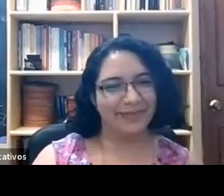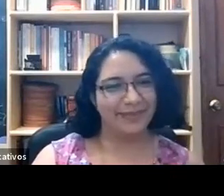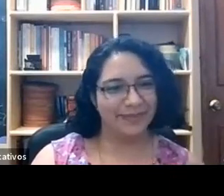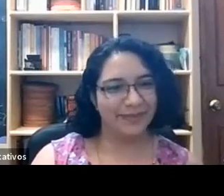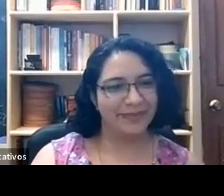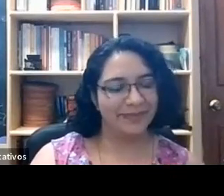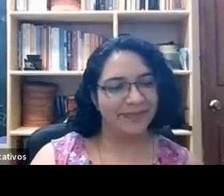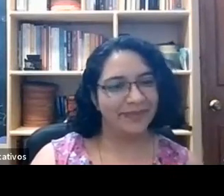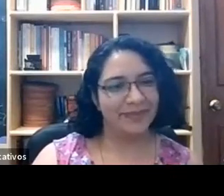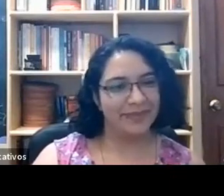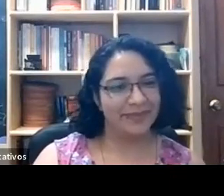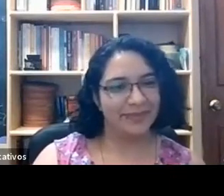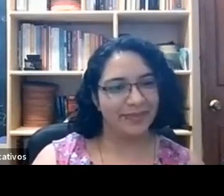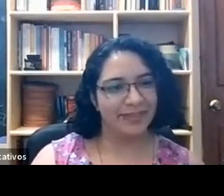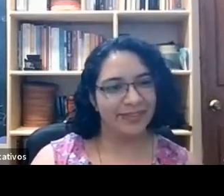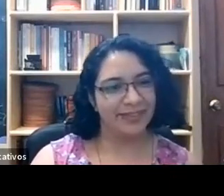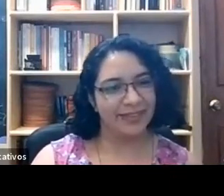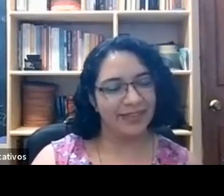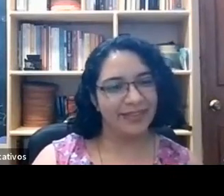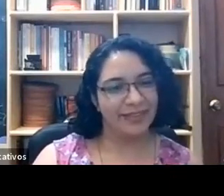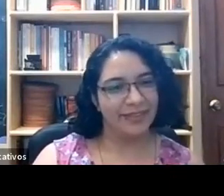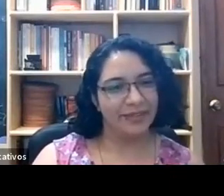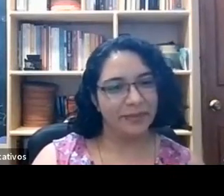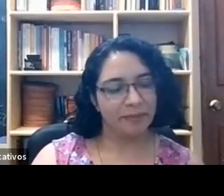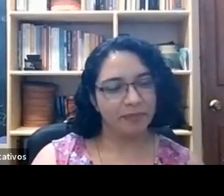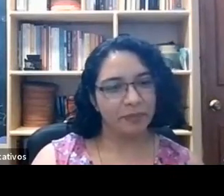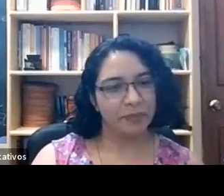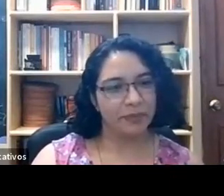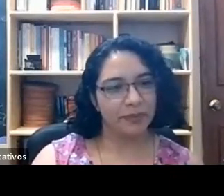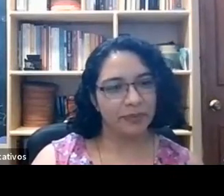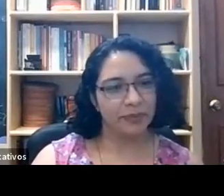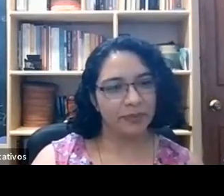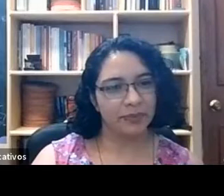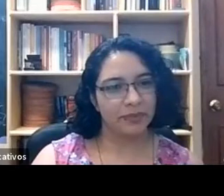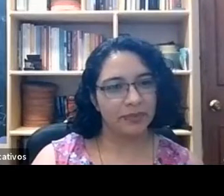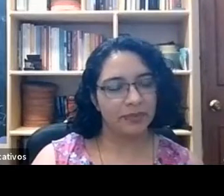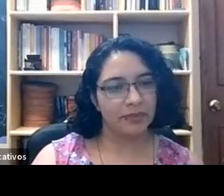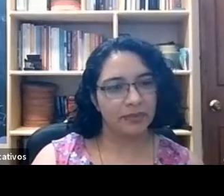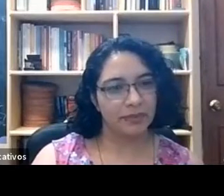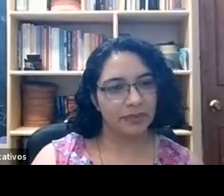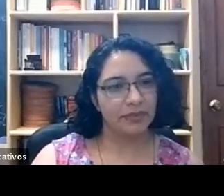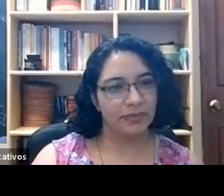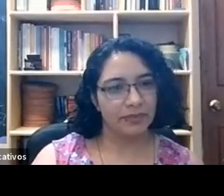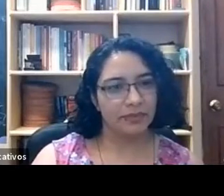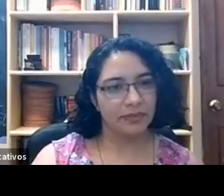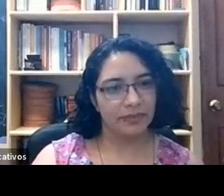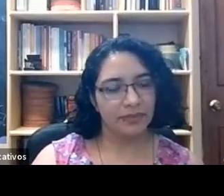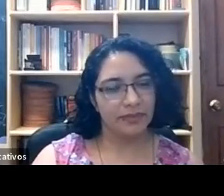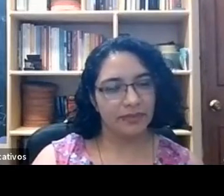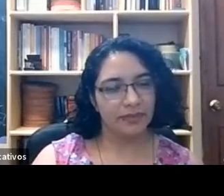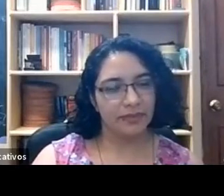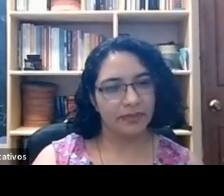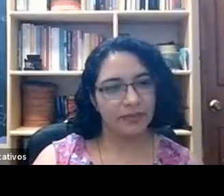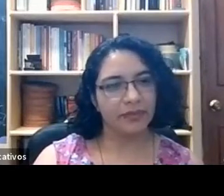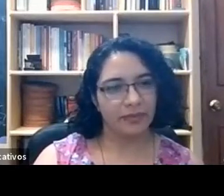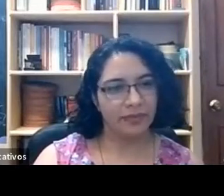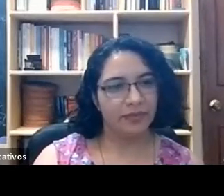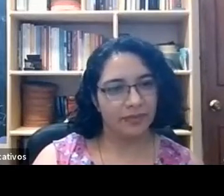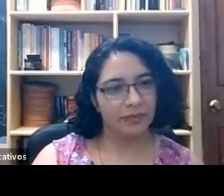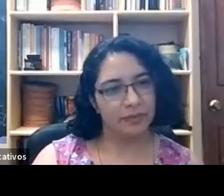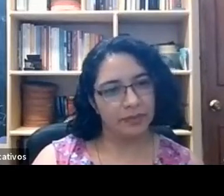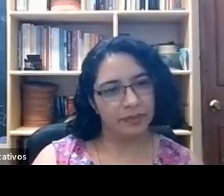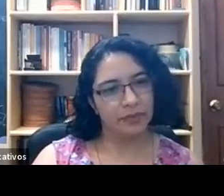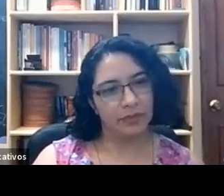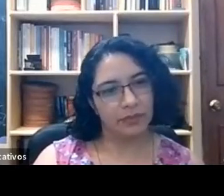también es el título del taller que yo doy, que me gusta mucho, porque pocas veces le hacemos caso al corazón,